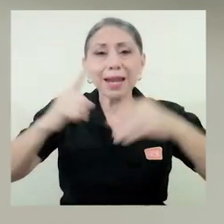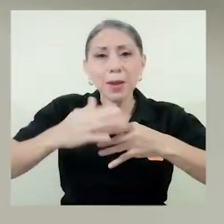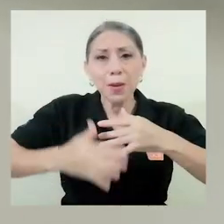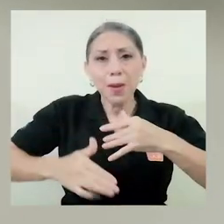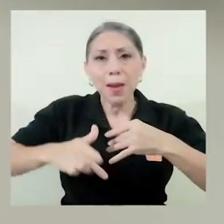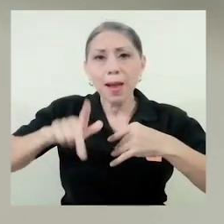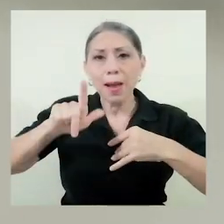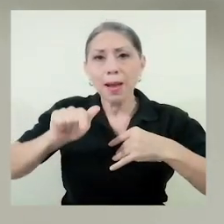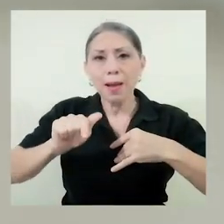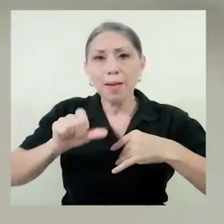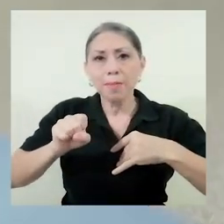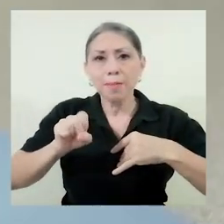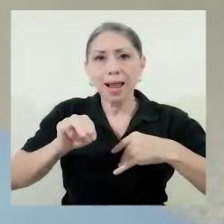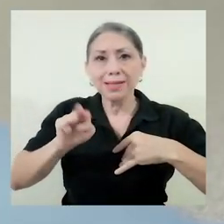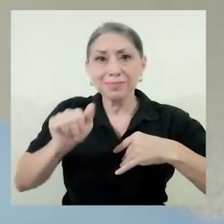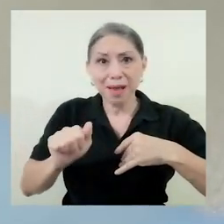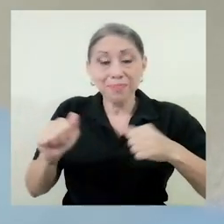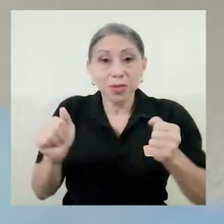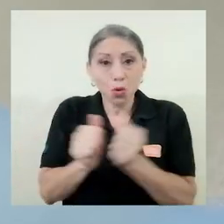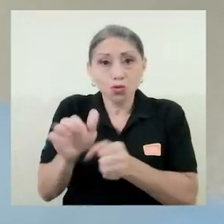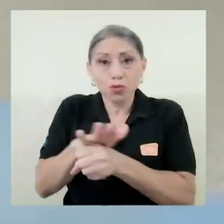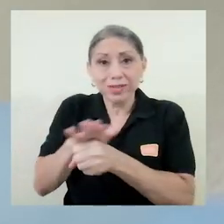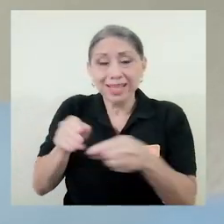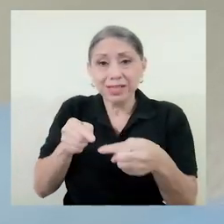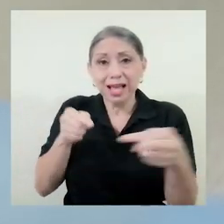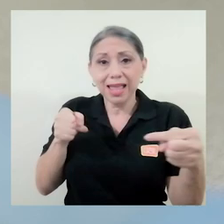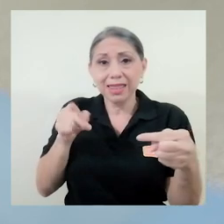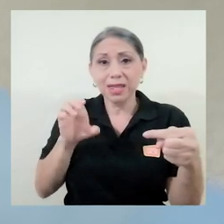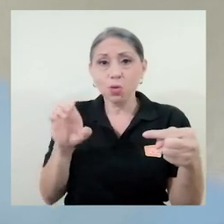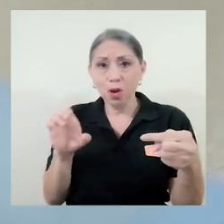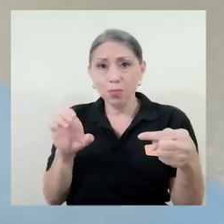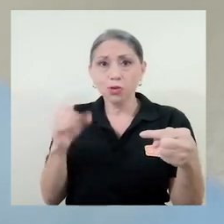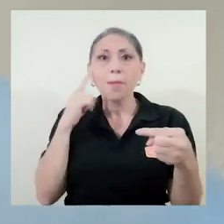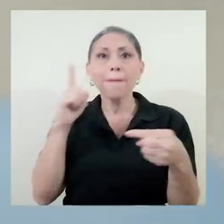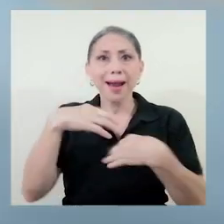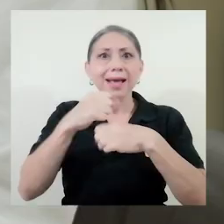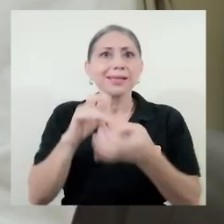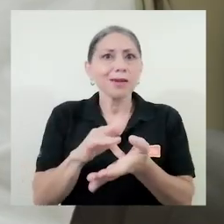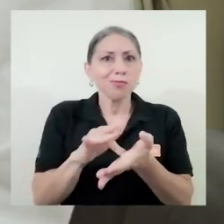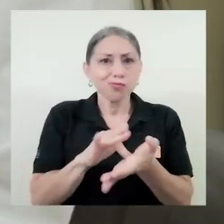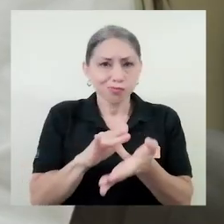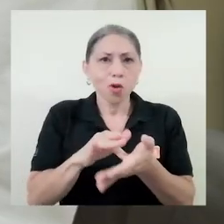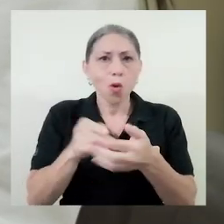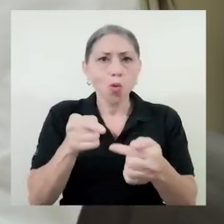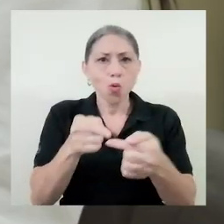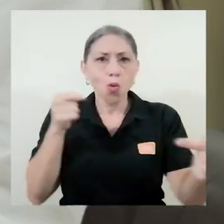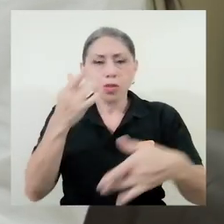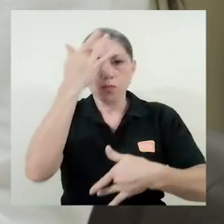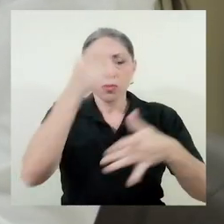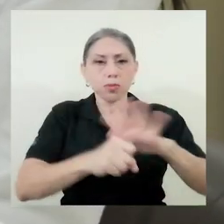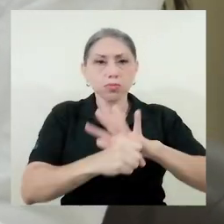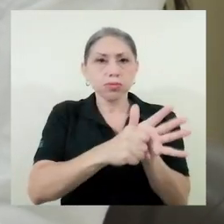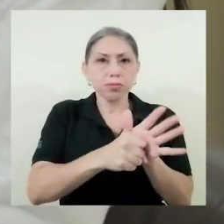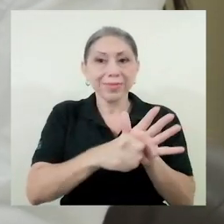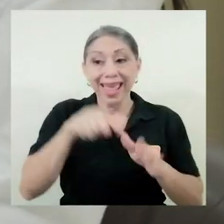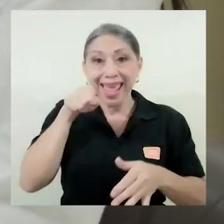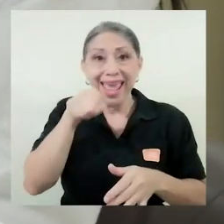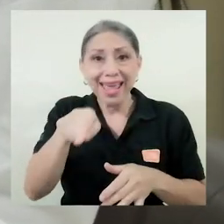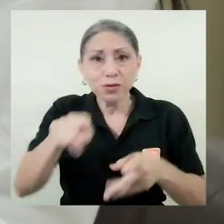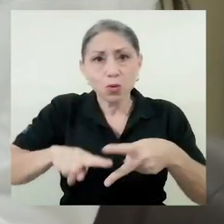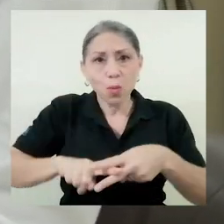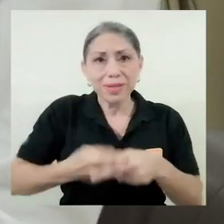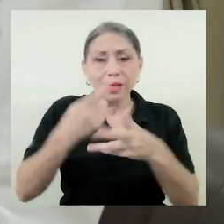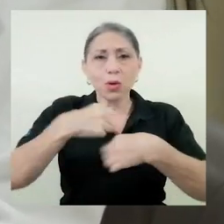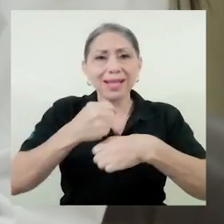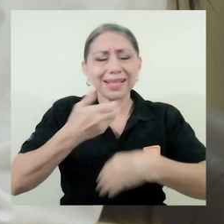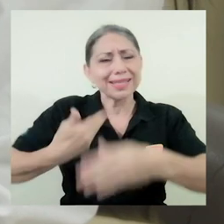suficientes anticuerpos y así poder fabricar un suero anticovid. Estas inmunizaciones se comenzaron a realizar